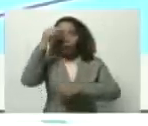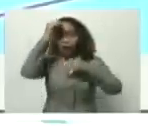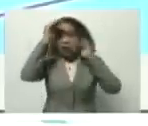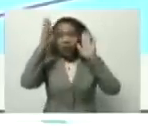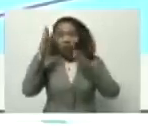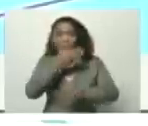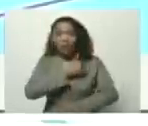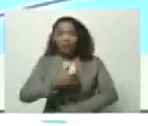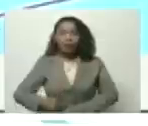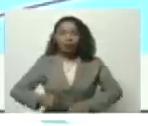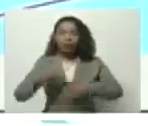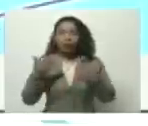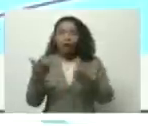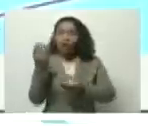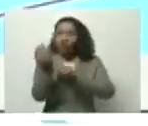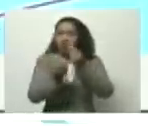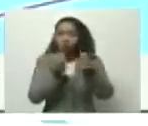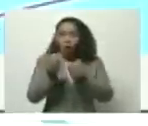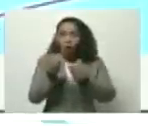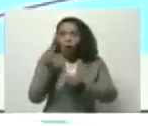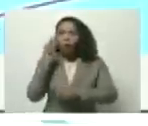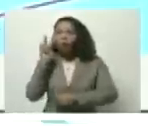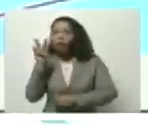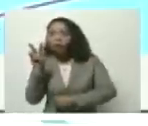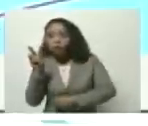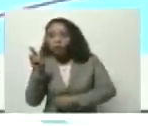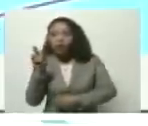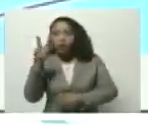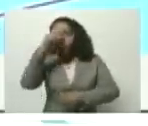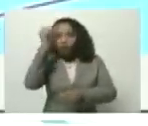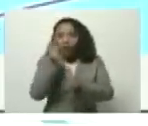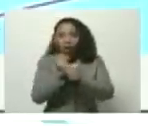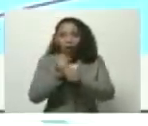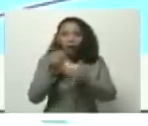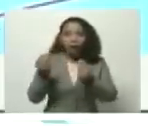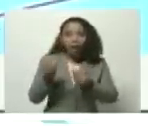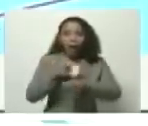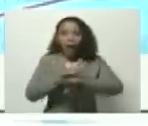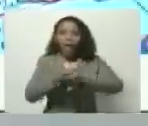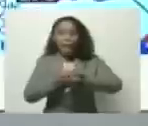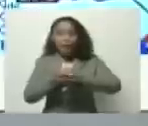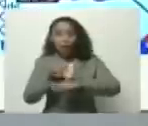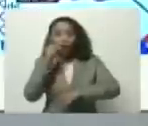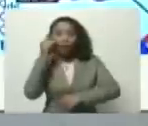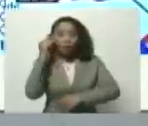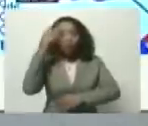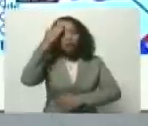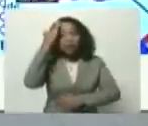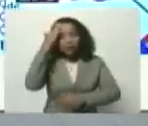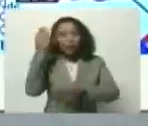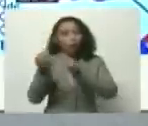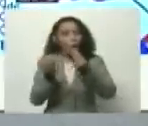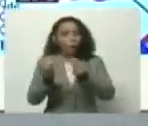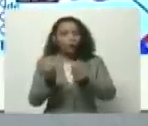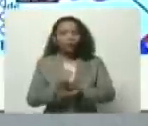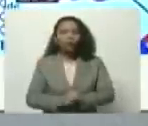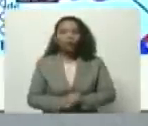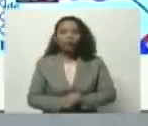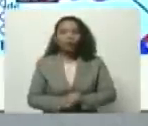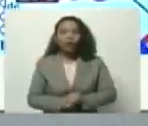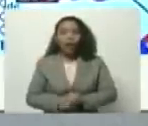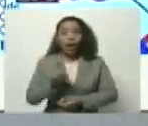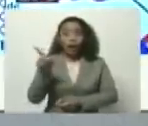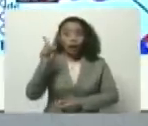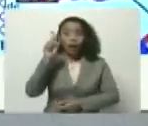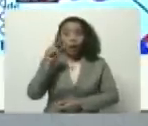el presidente es cómo están los trabajadores. El ministro del Trabajo lo sabe, José Ramón Rivero. Will lo sabe porque